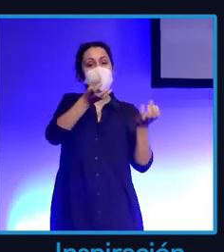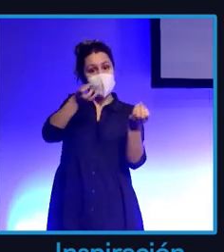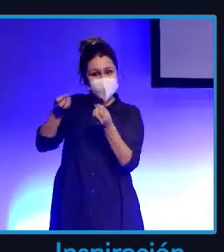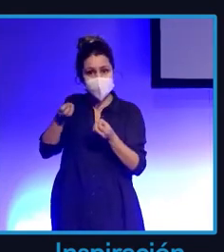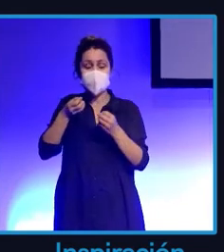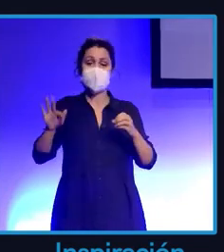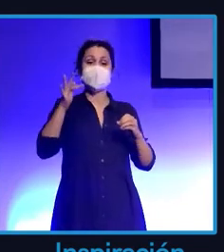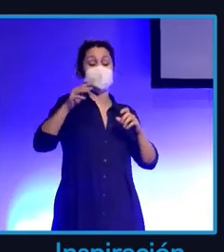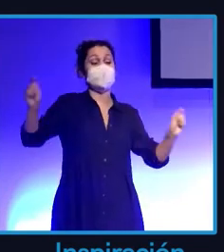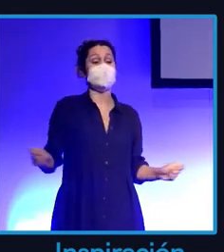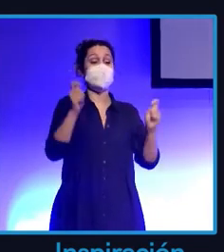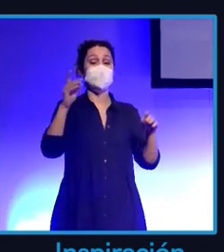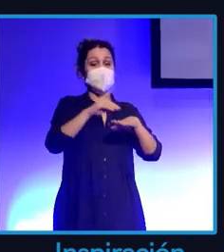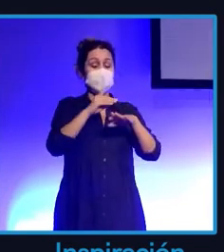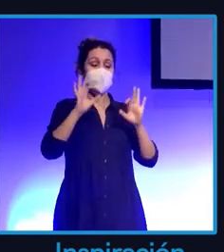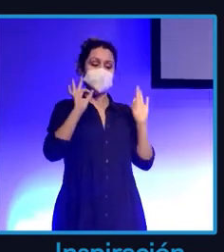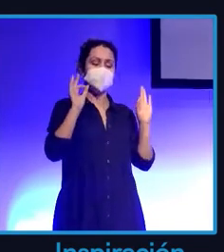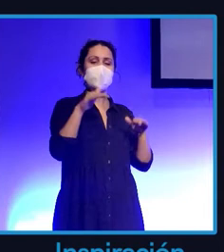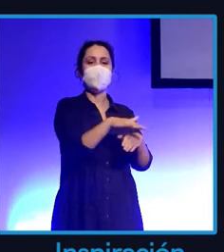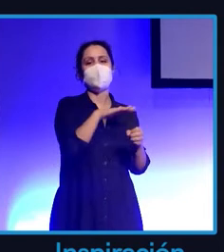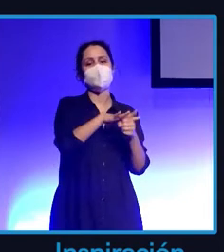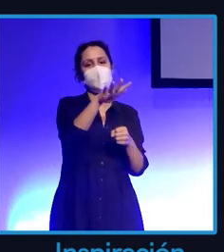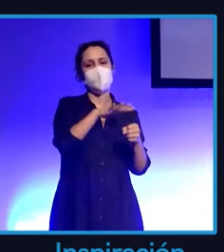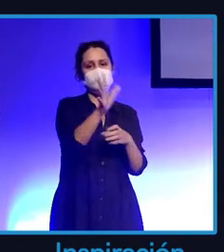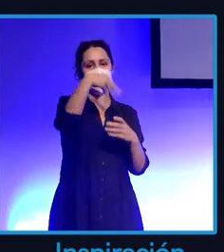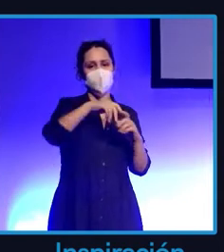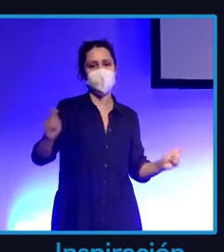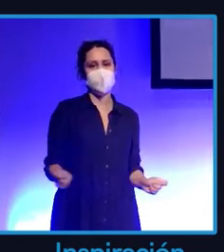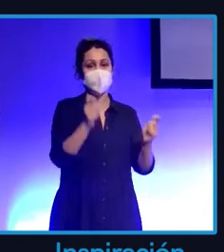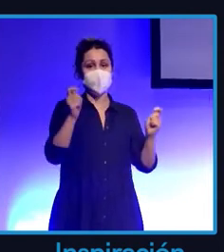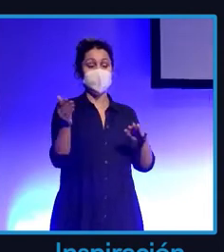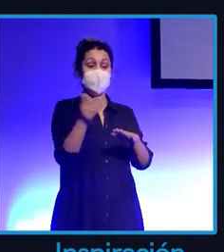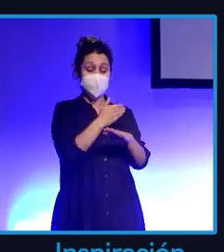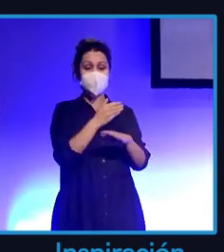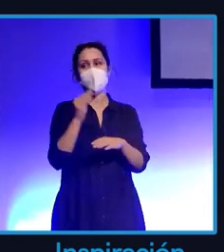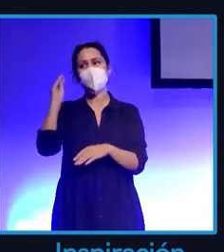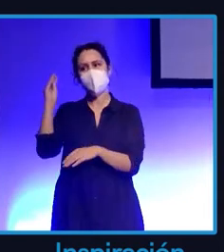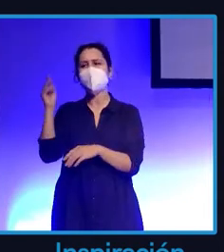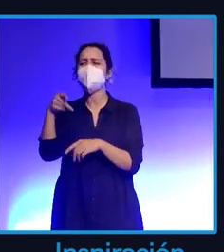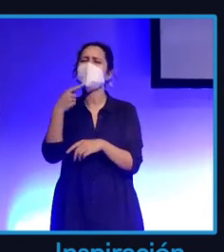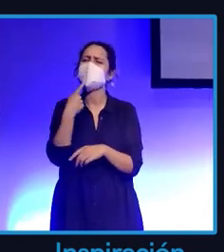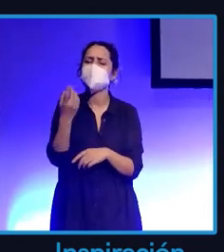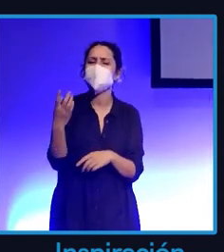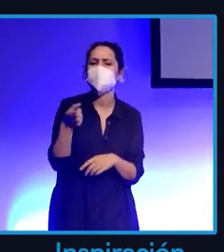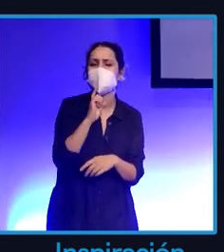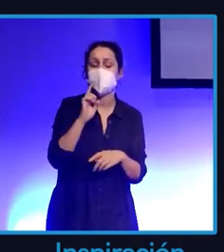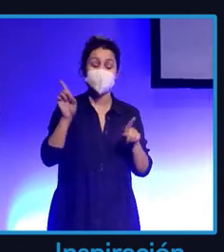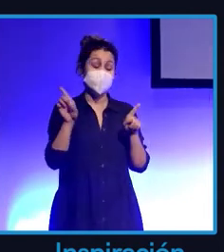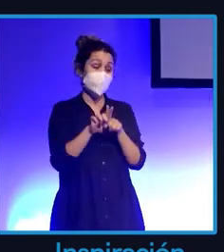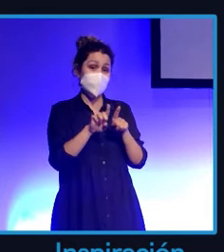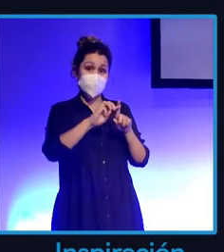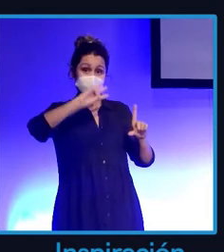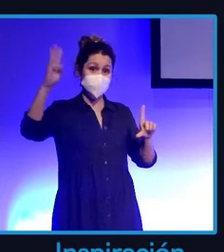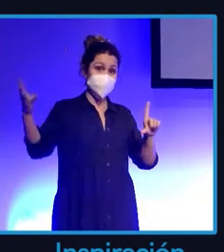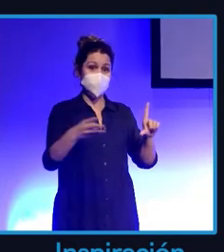marketing. Antes de salir, me preguntaban cómo se decía y les dije, no os preocupéis, la chica que me hace la web sigue diciendo